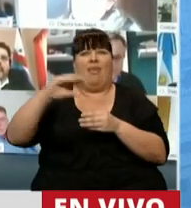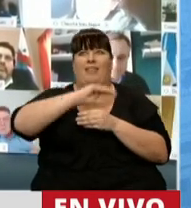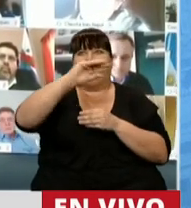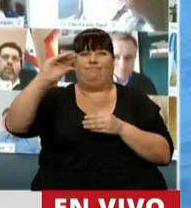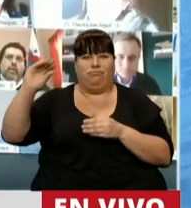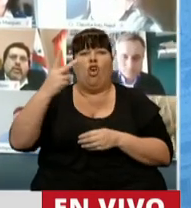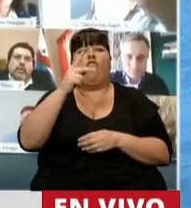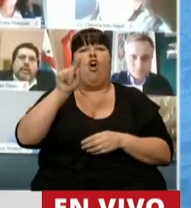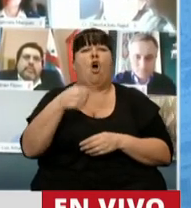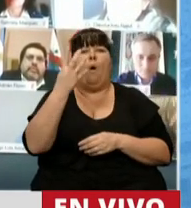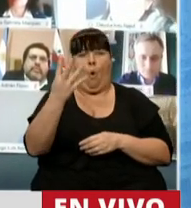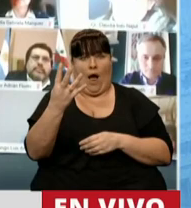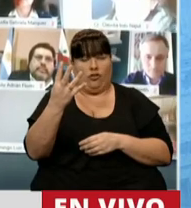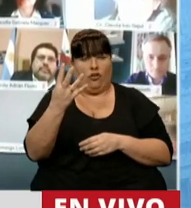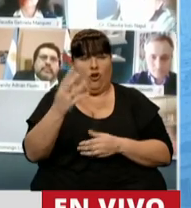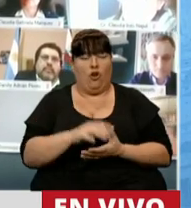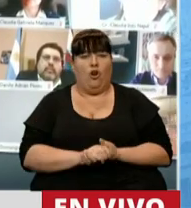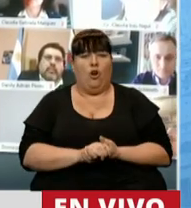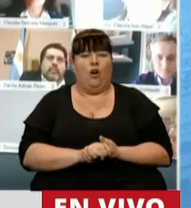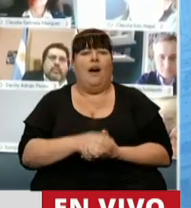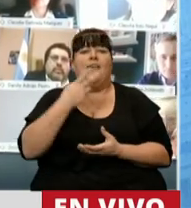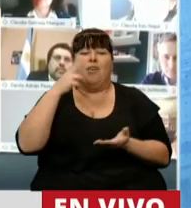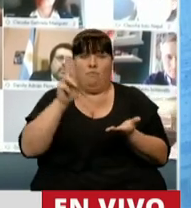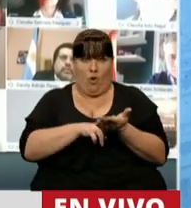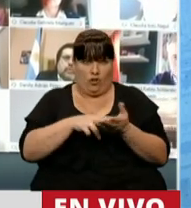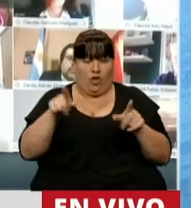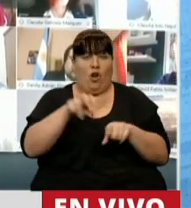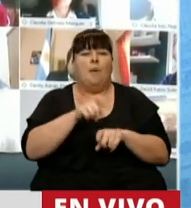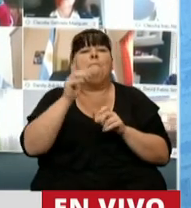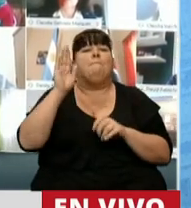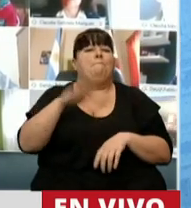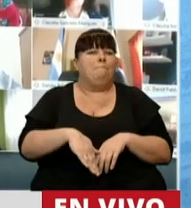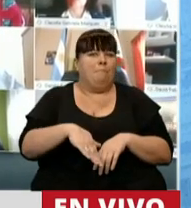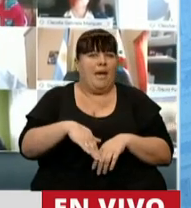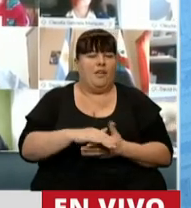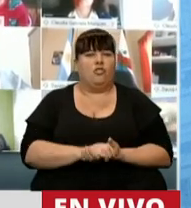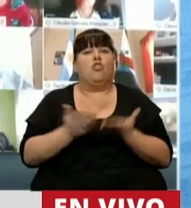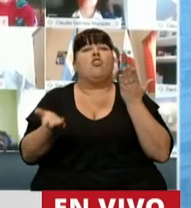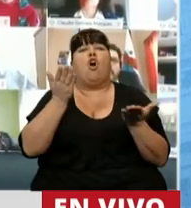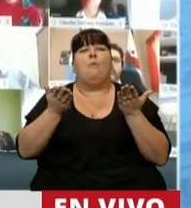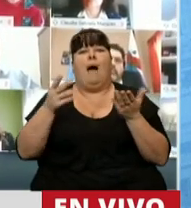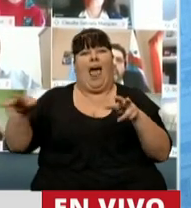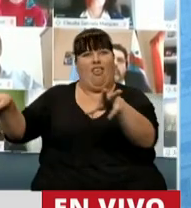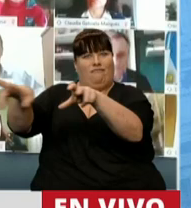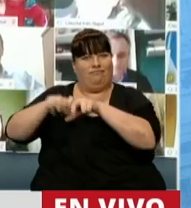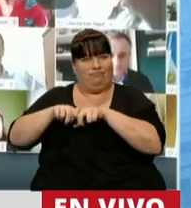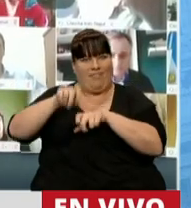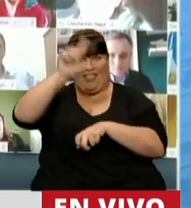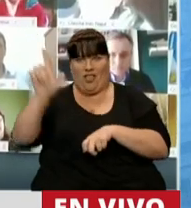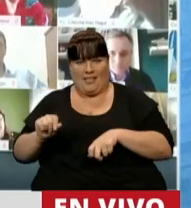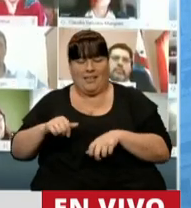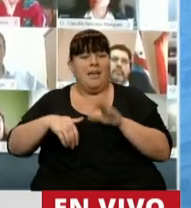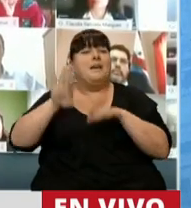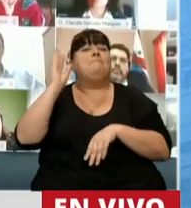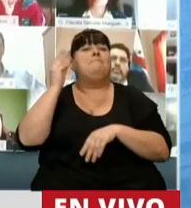2,4 de presión tributaria en menos en relación al PBI, sostenida